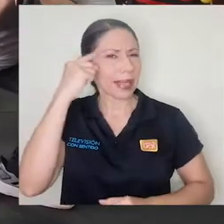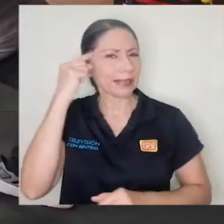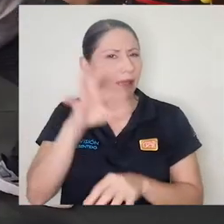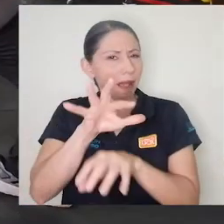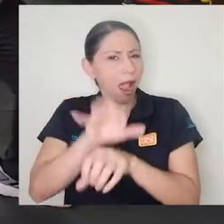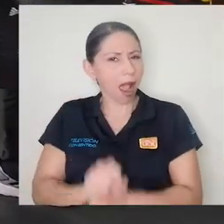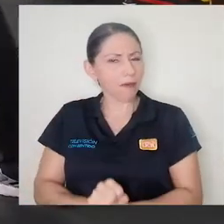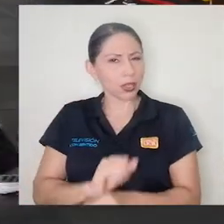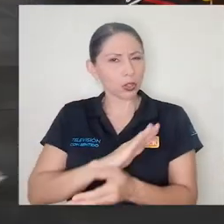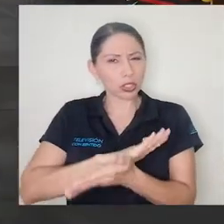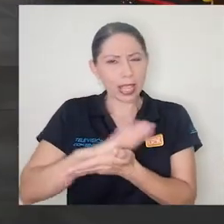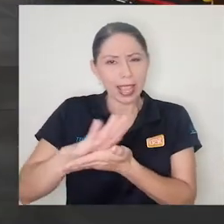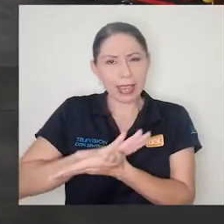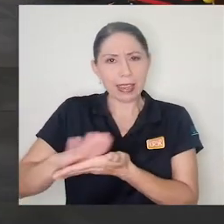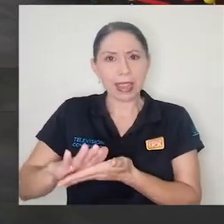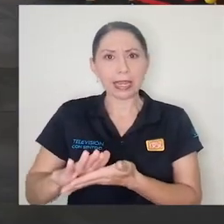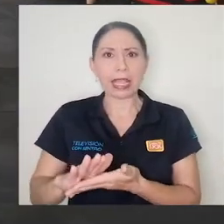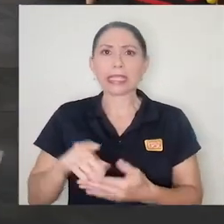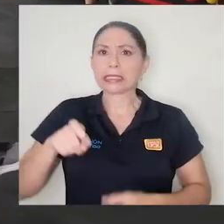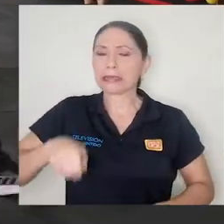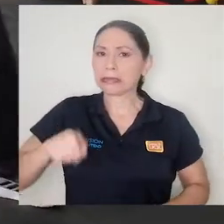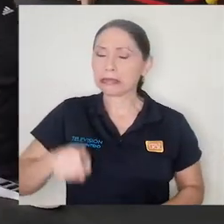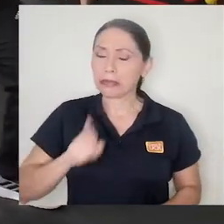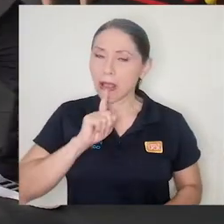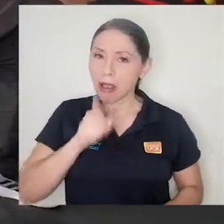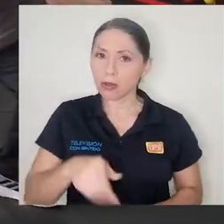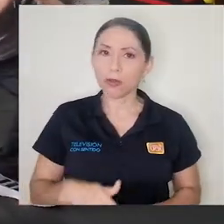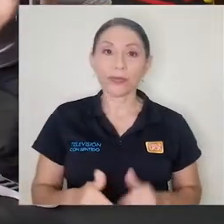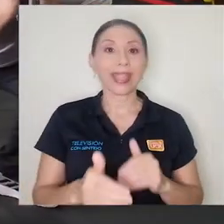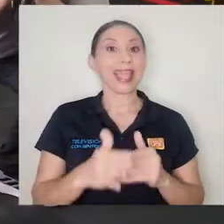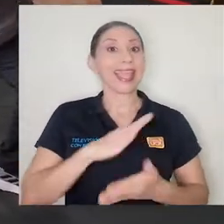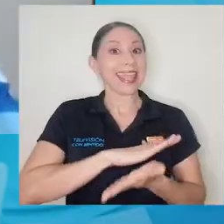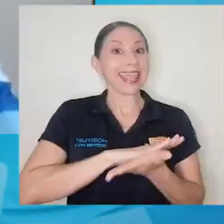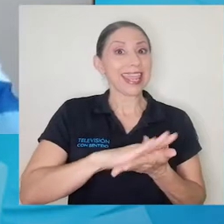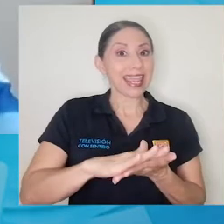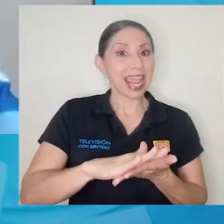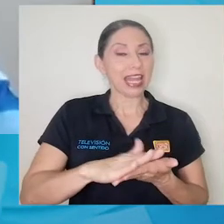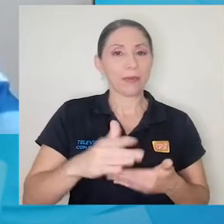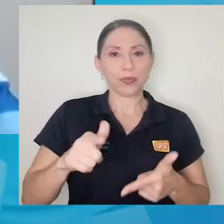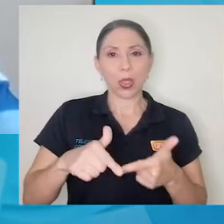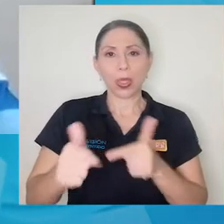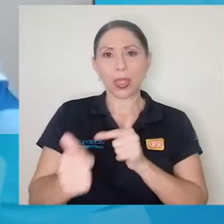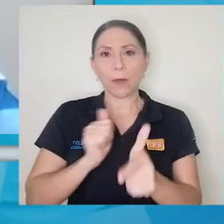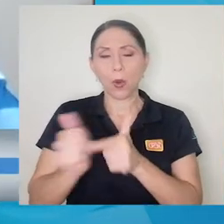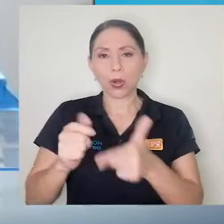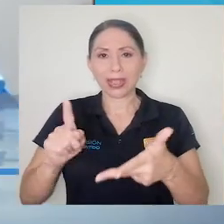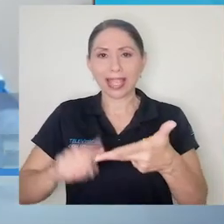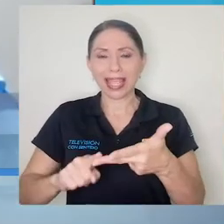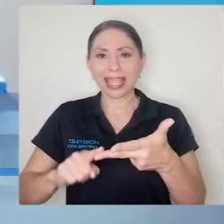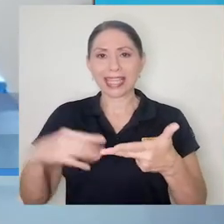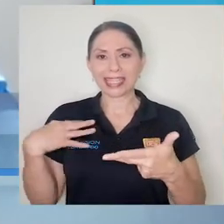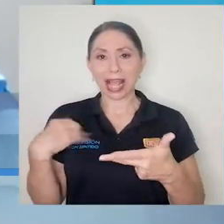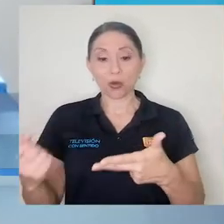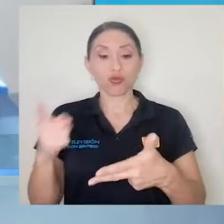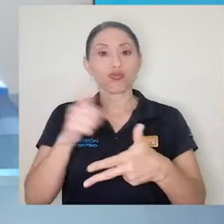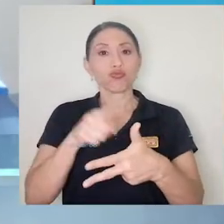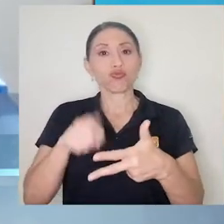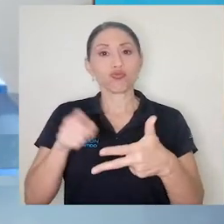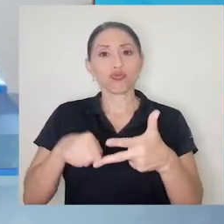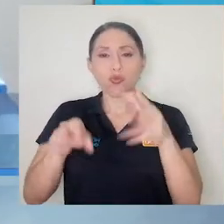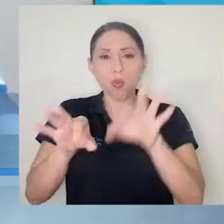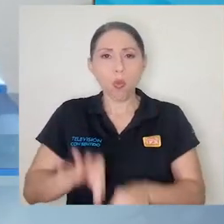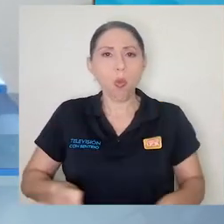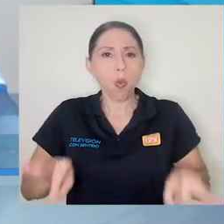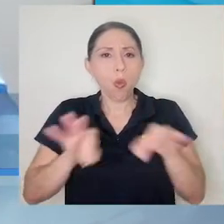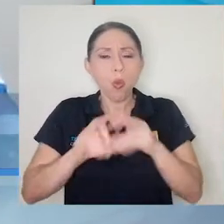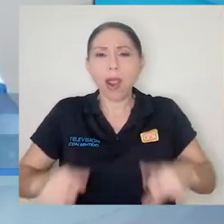pensar en los hábitos de higiene es aún más necesario. Higiene y deporte y salud prácticamente es una triada súper importante en